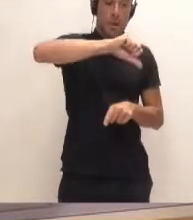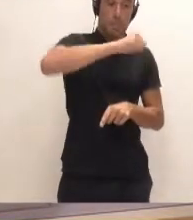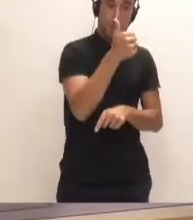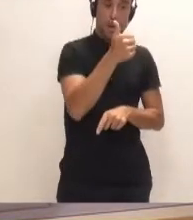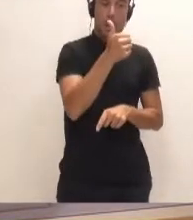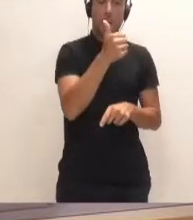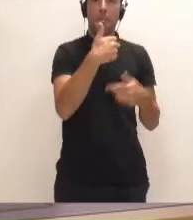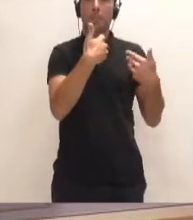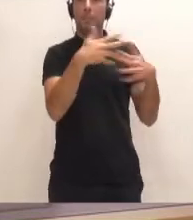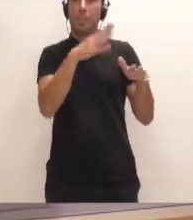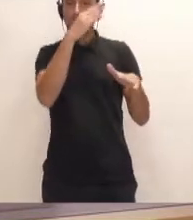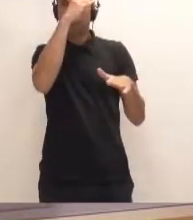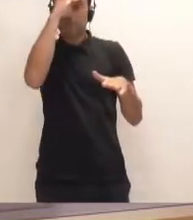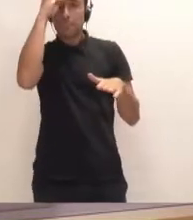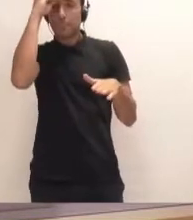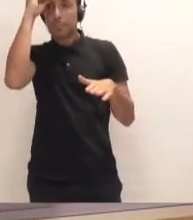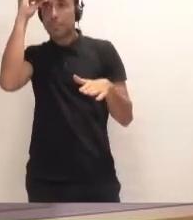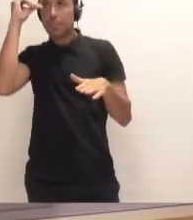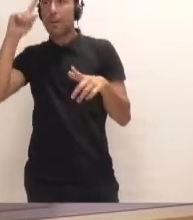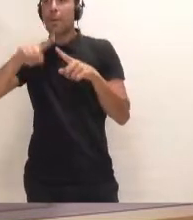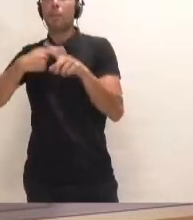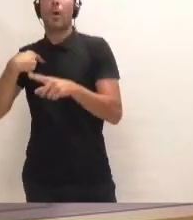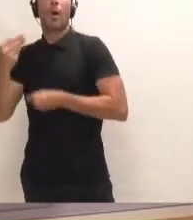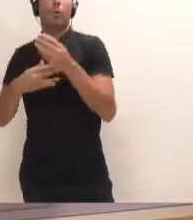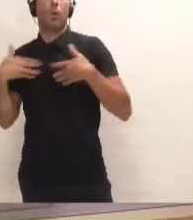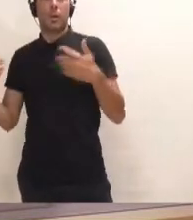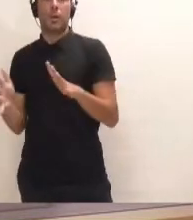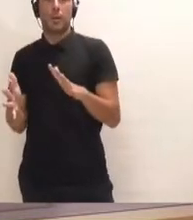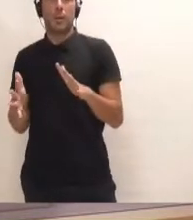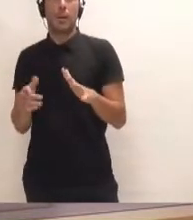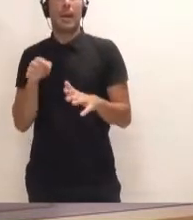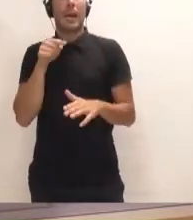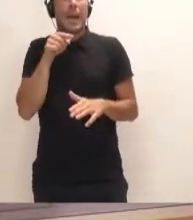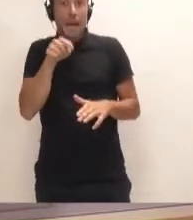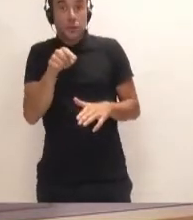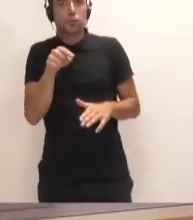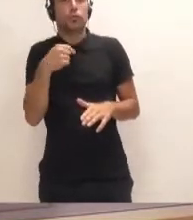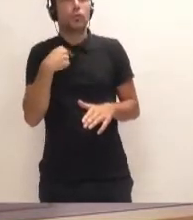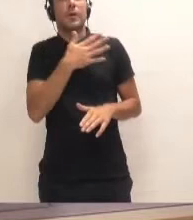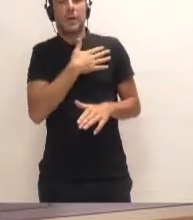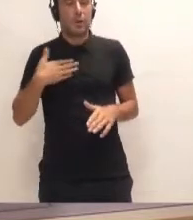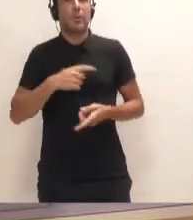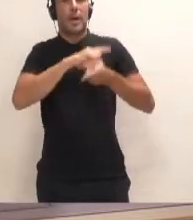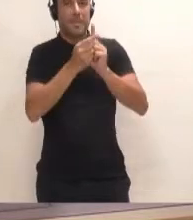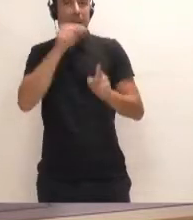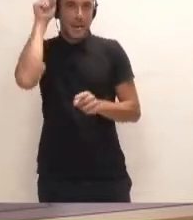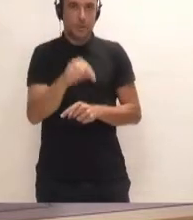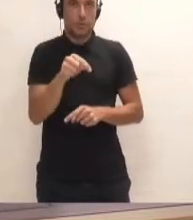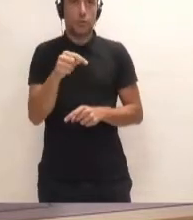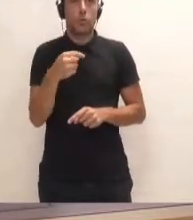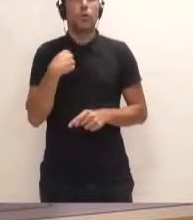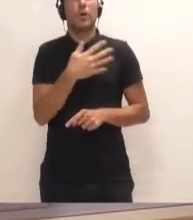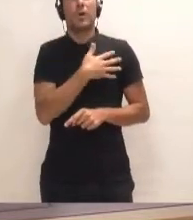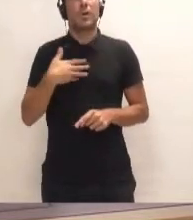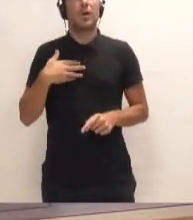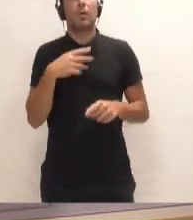las dejamos en remojo y hacemos lo que nos parece. Eso es lo que nosotras queríamos cambiar. Nosotras no queríamos un